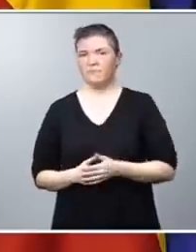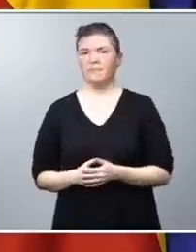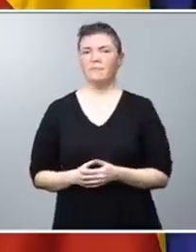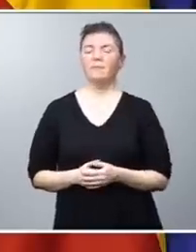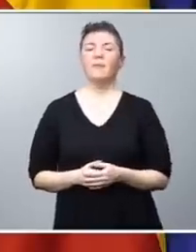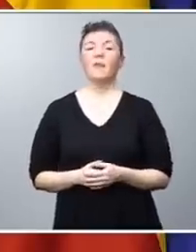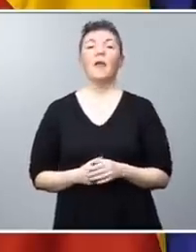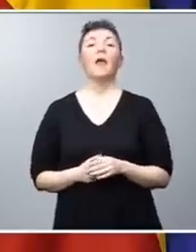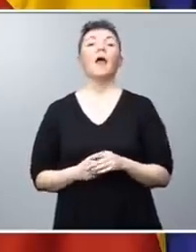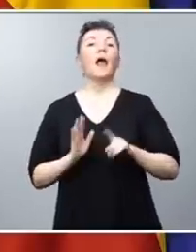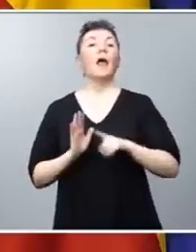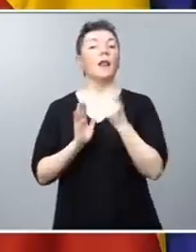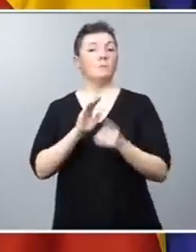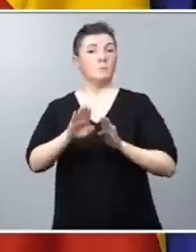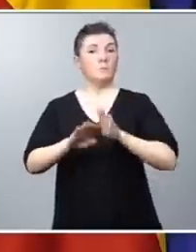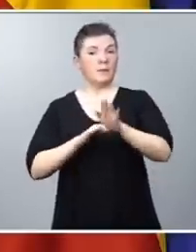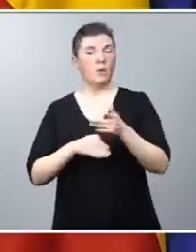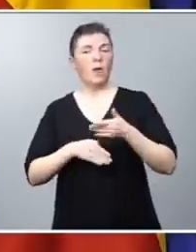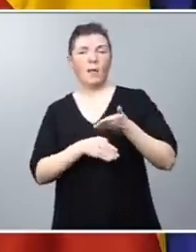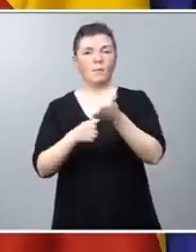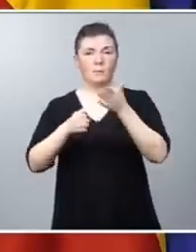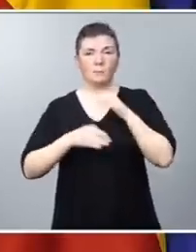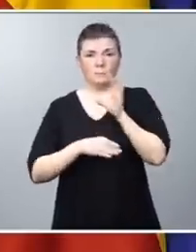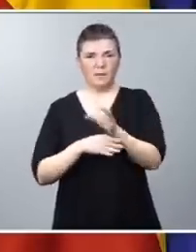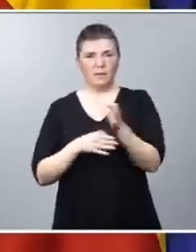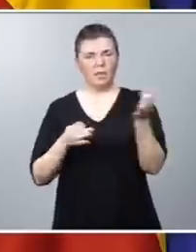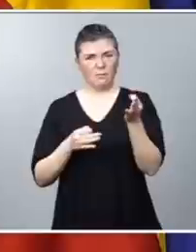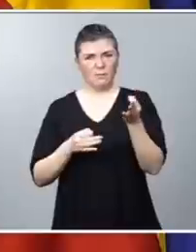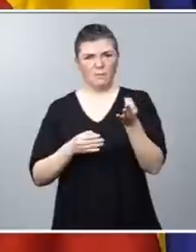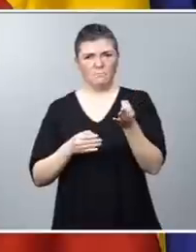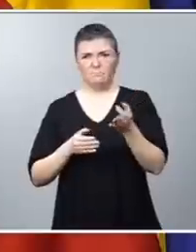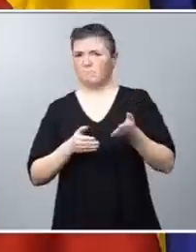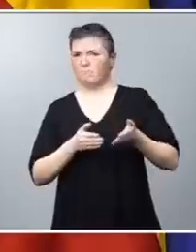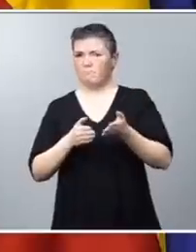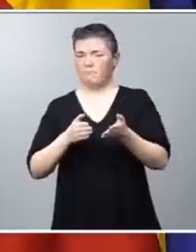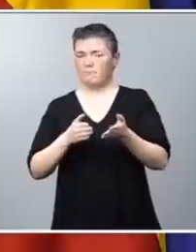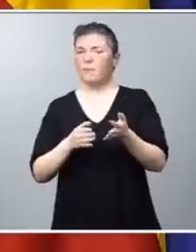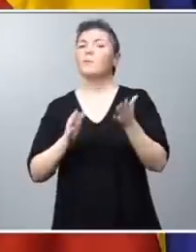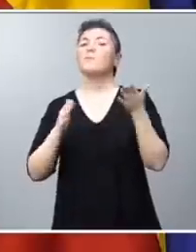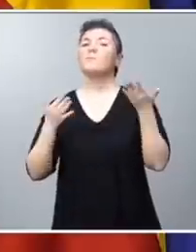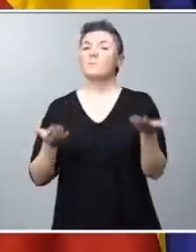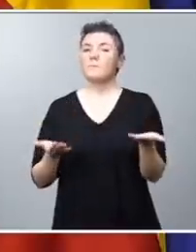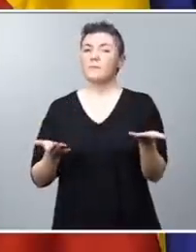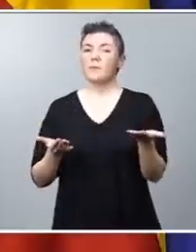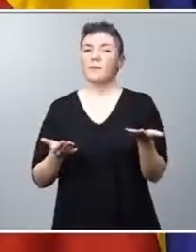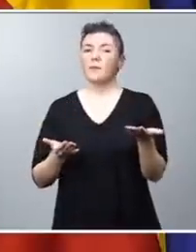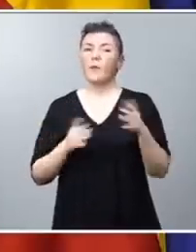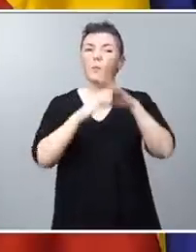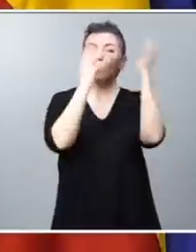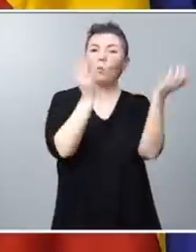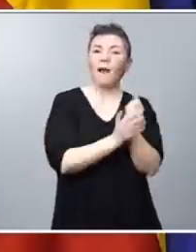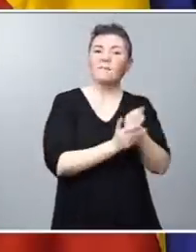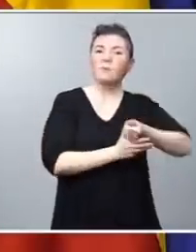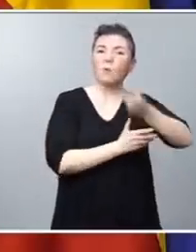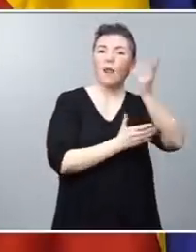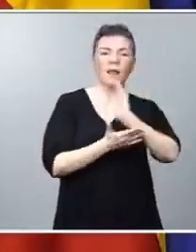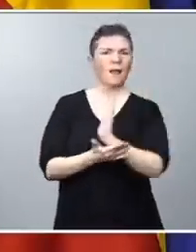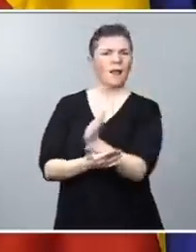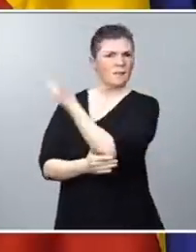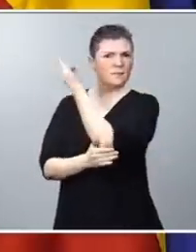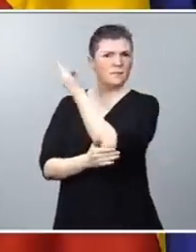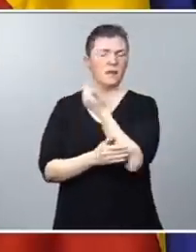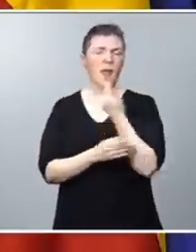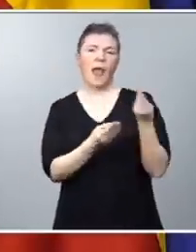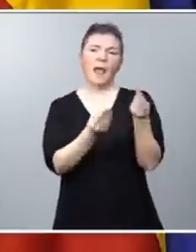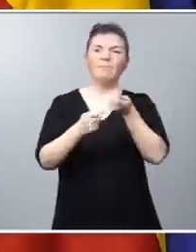en un camino que creo que nuestro país tiene que recorrer y es el de dejar atrás las burbujas inmobiliarias, la especulación y también